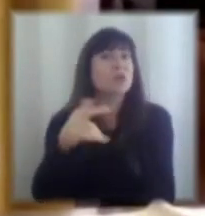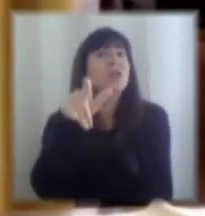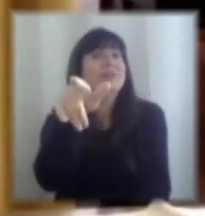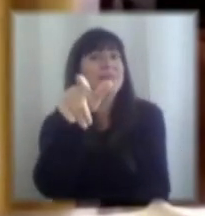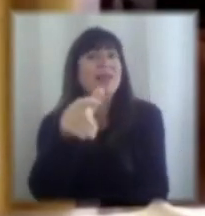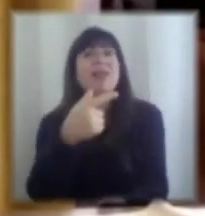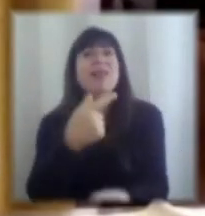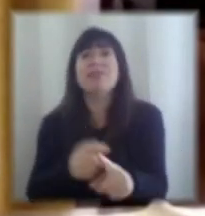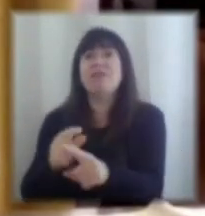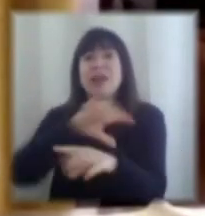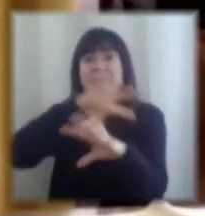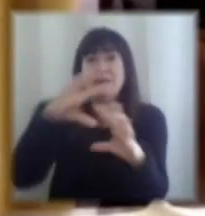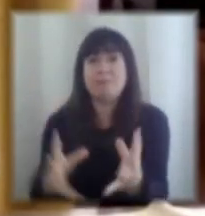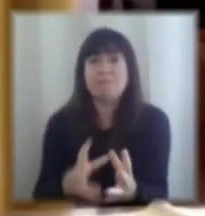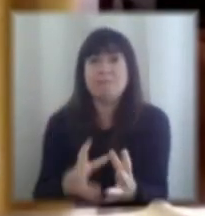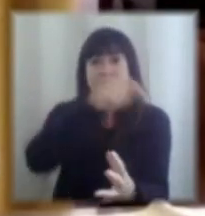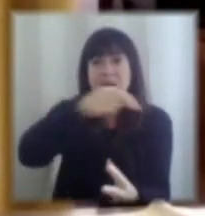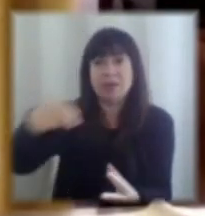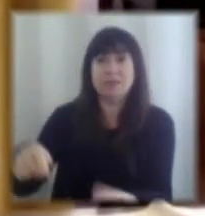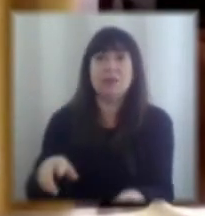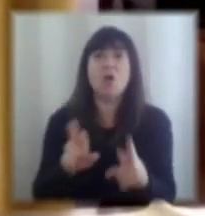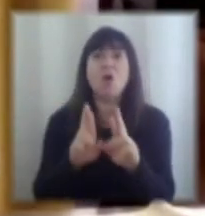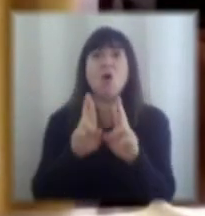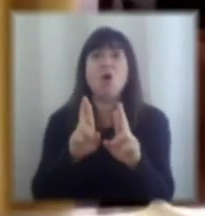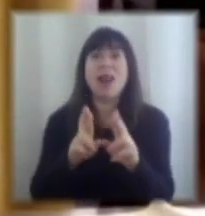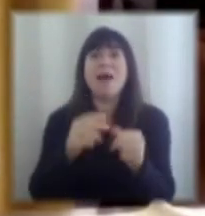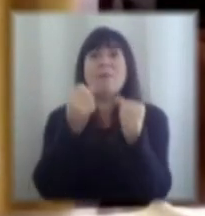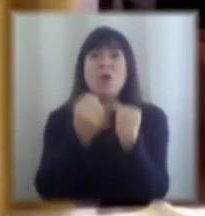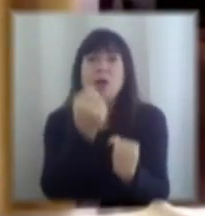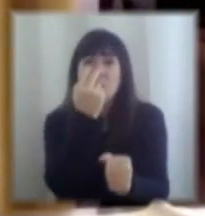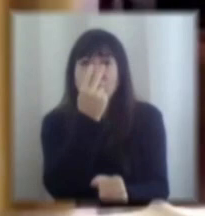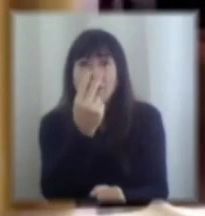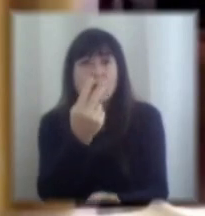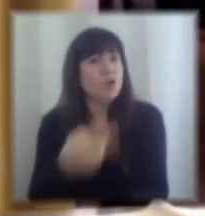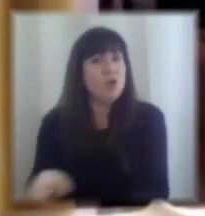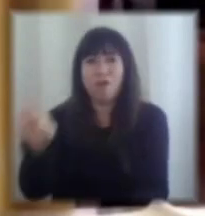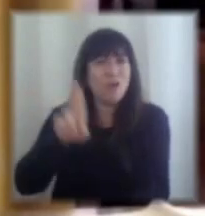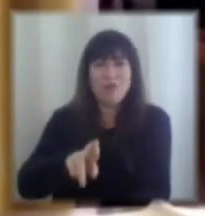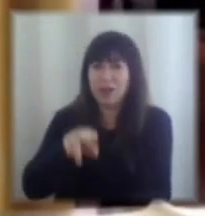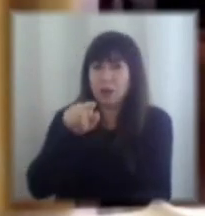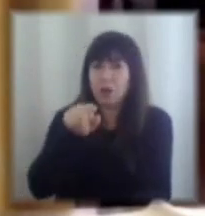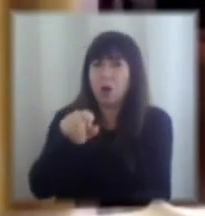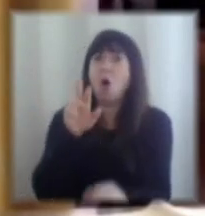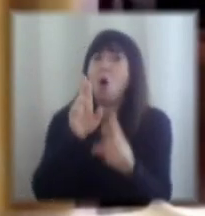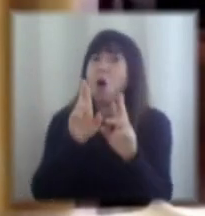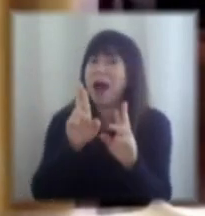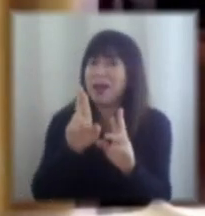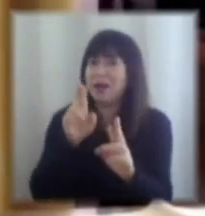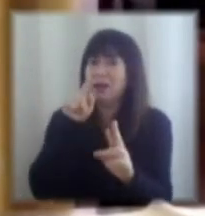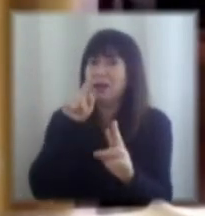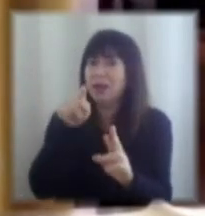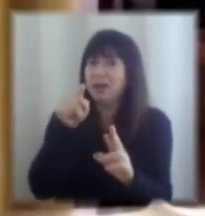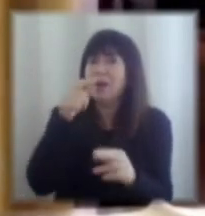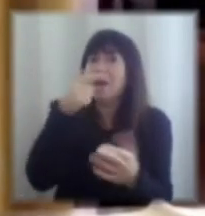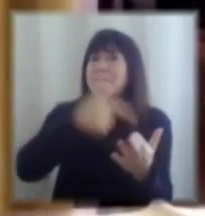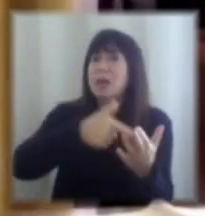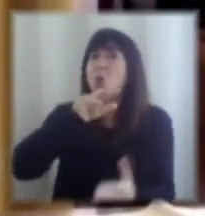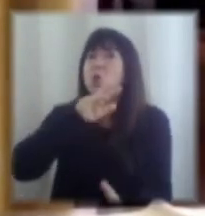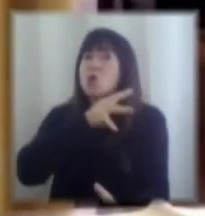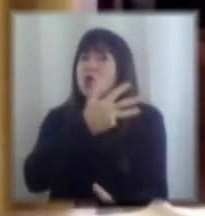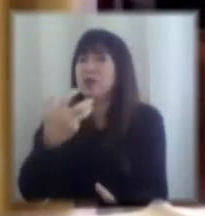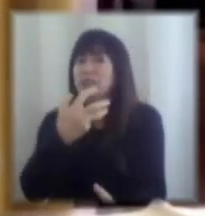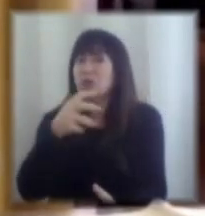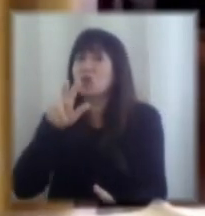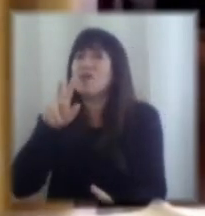todos podamos abogar por no volver a una tentación como esa que la historia nos muestra que al final del